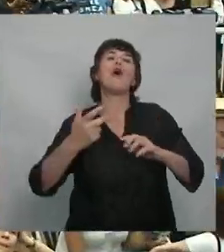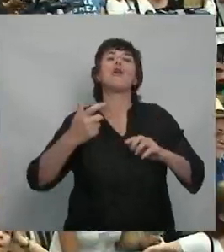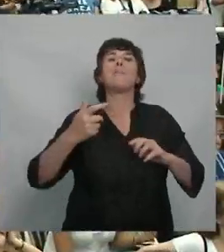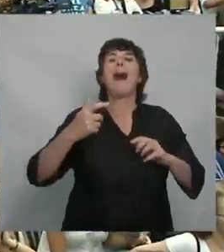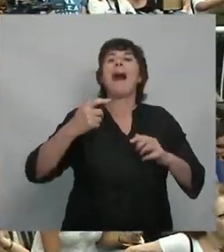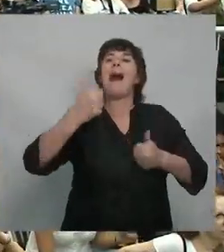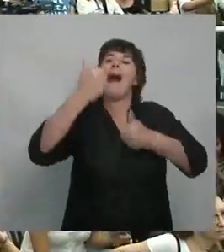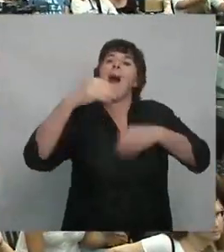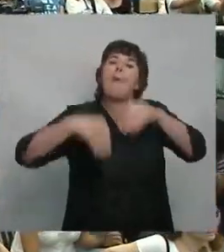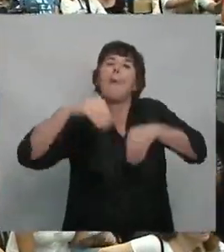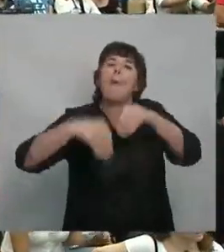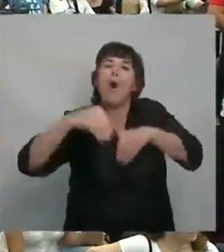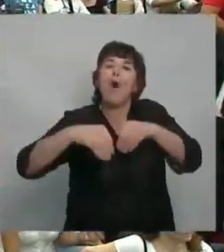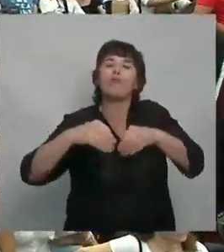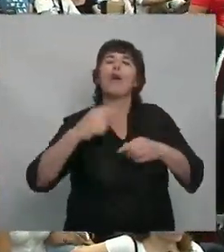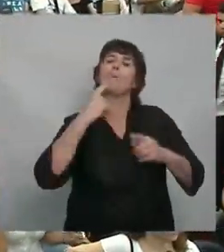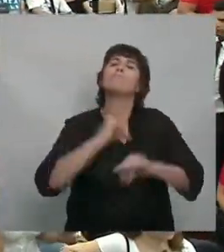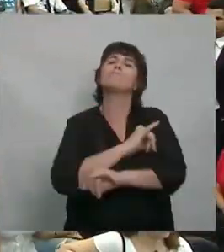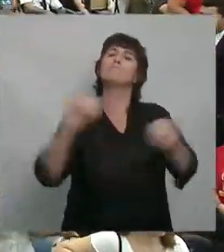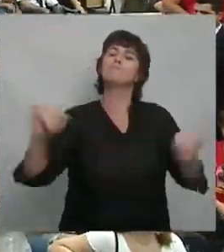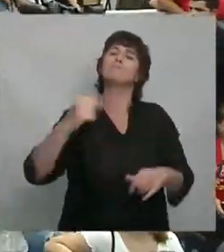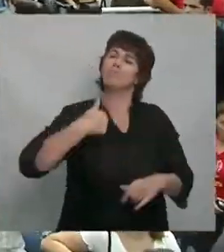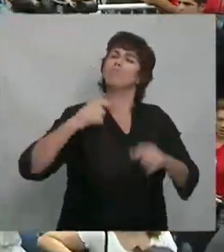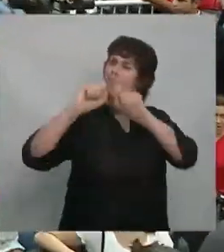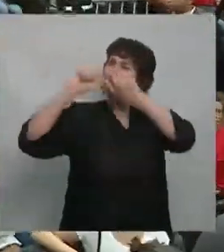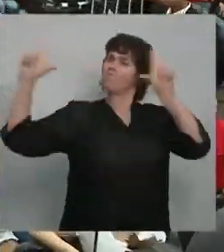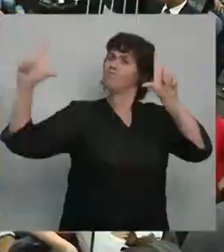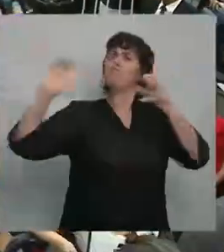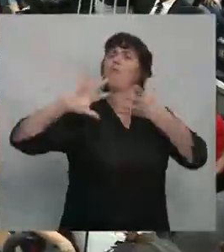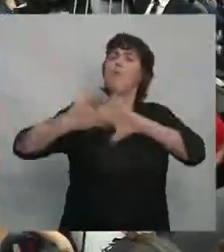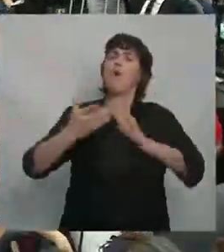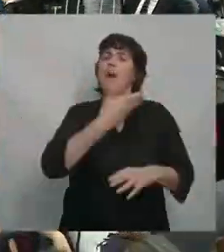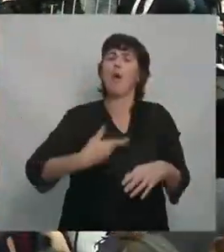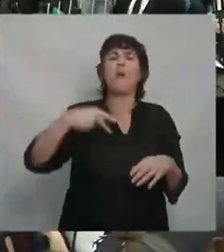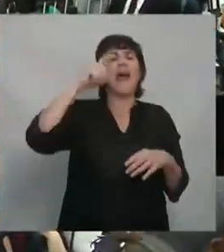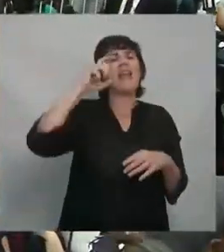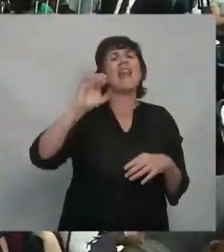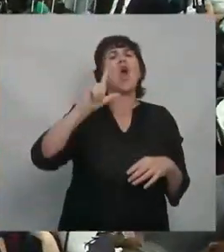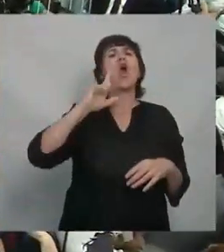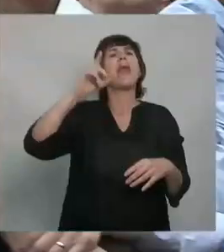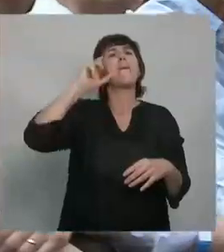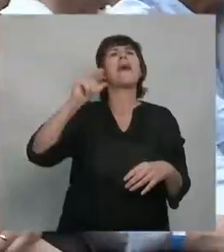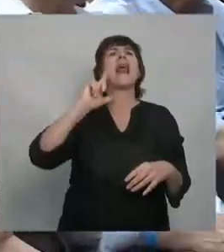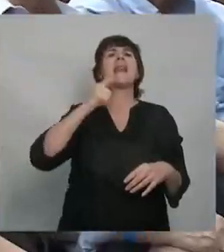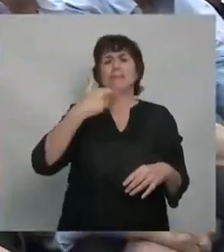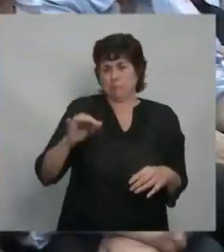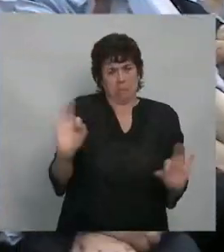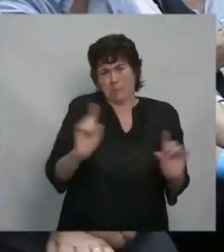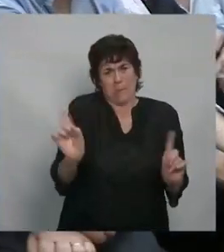campaña. No hubo un contrato social de los argentinos con el neoliberalismo